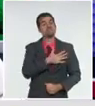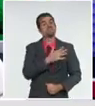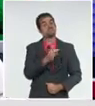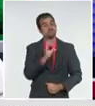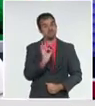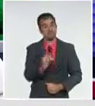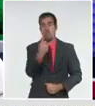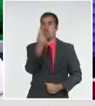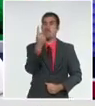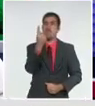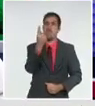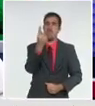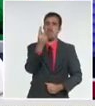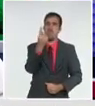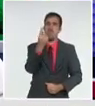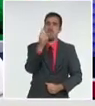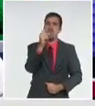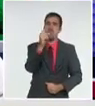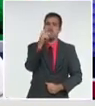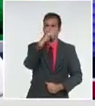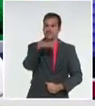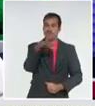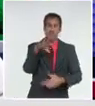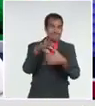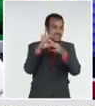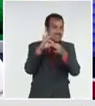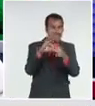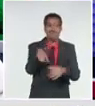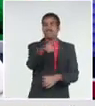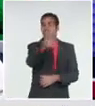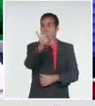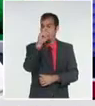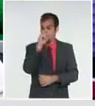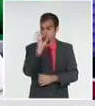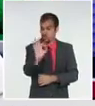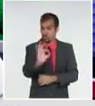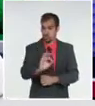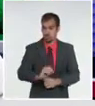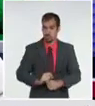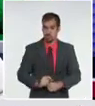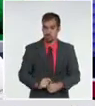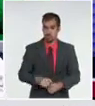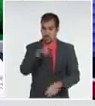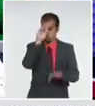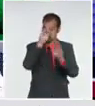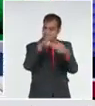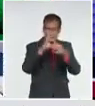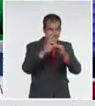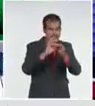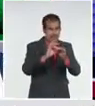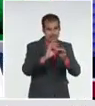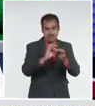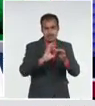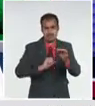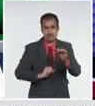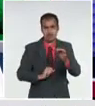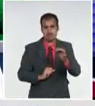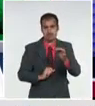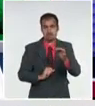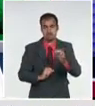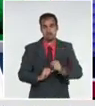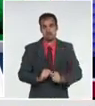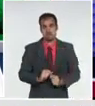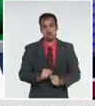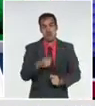años de edad. Además, un joven que, además de que aún siendo joven, tiene un paciente, grupo de